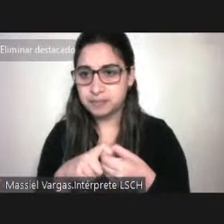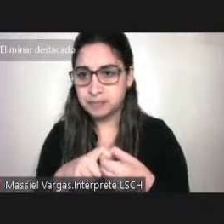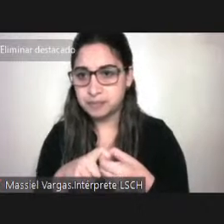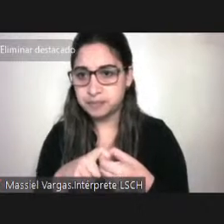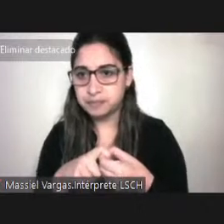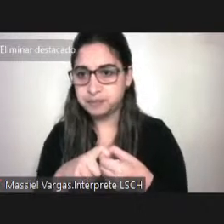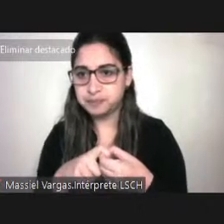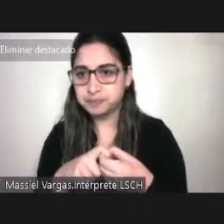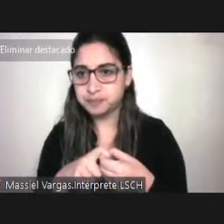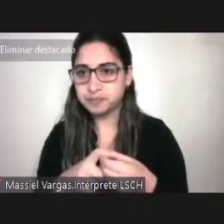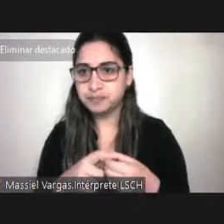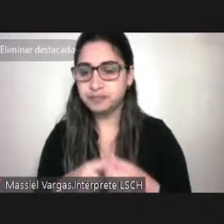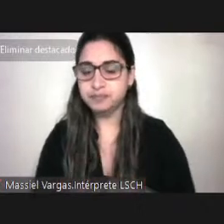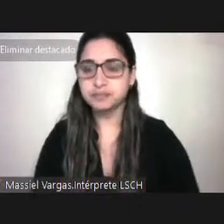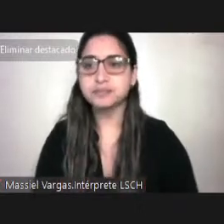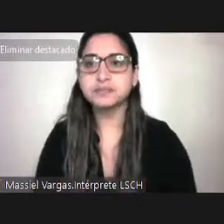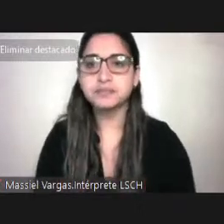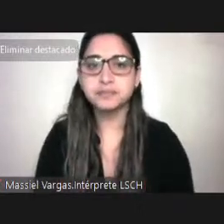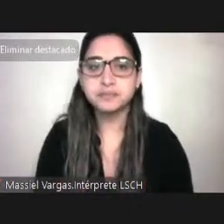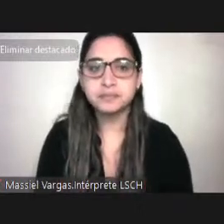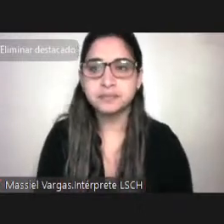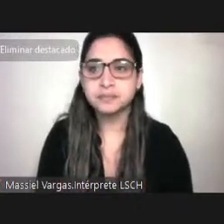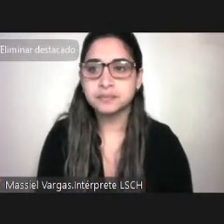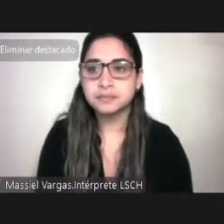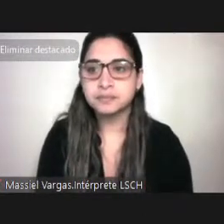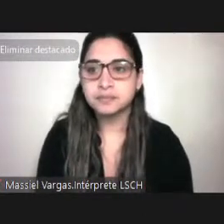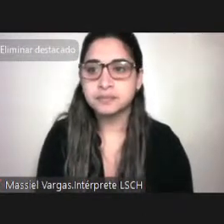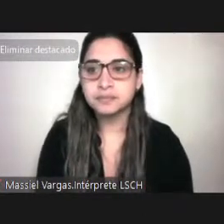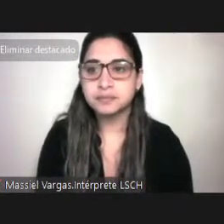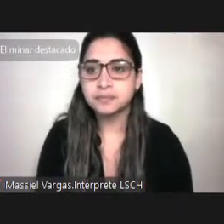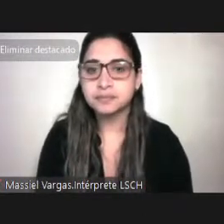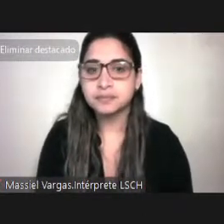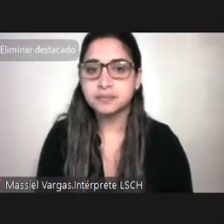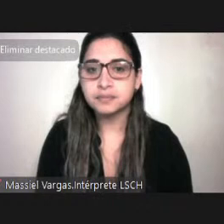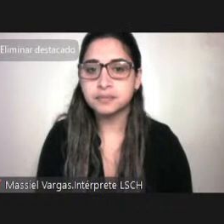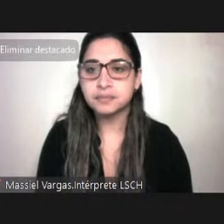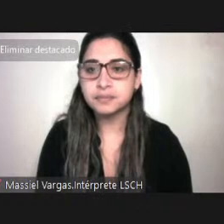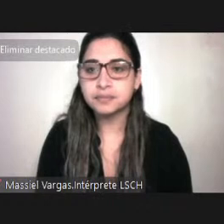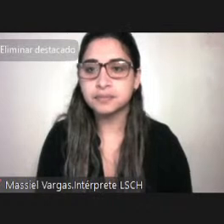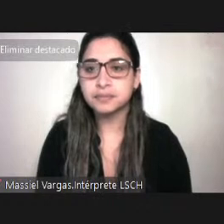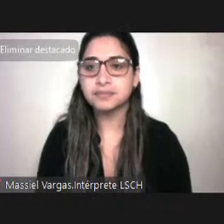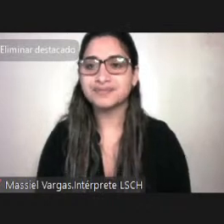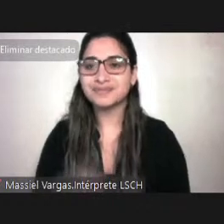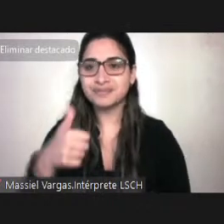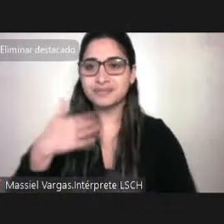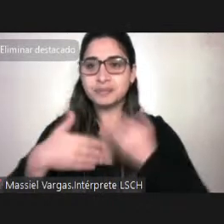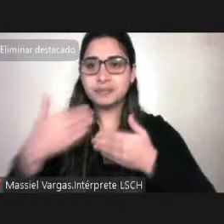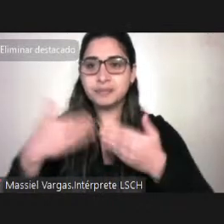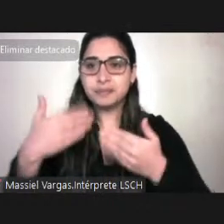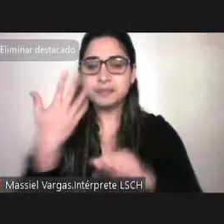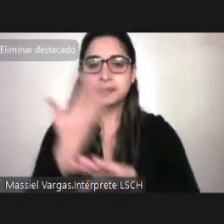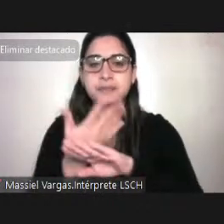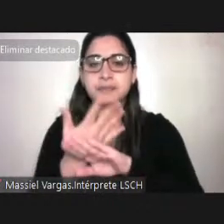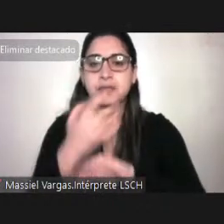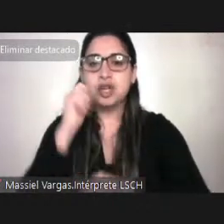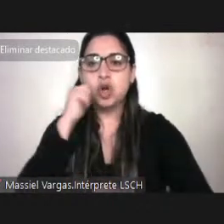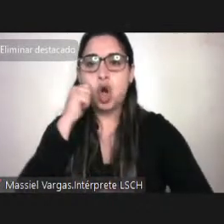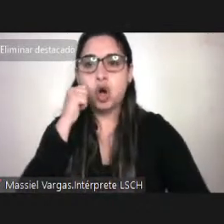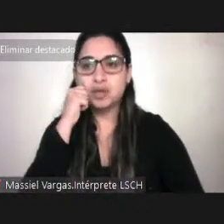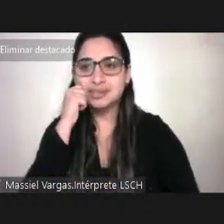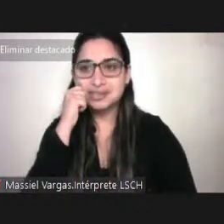personas con discapacidad. ¿Ok? Bueno, sigo rápidamente, porque creo que me quedan como 15 minutos, y los conceptos transversales